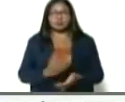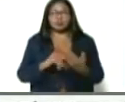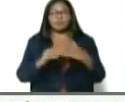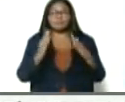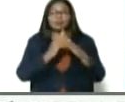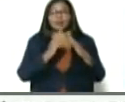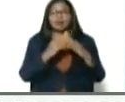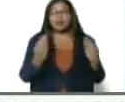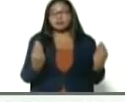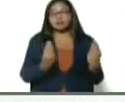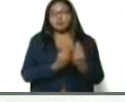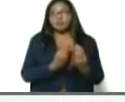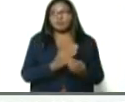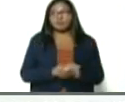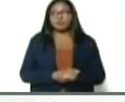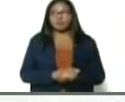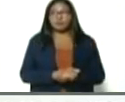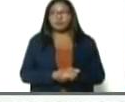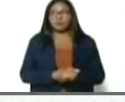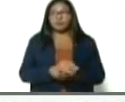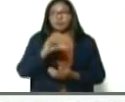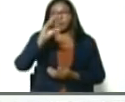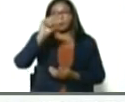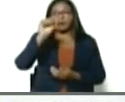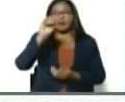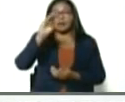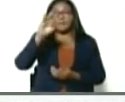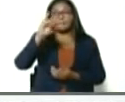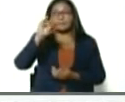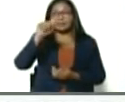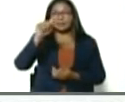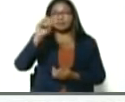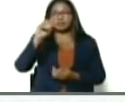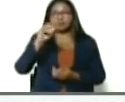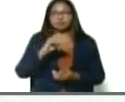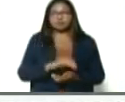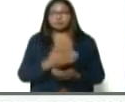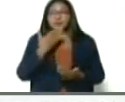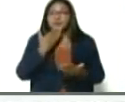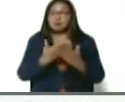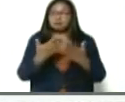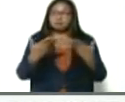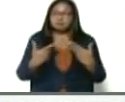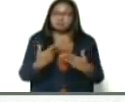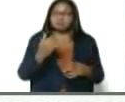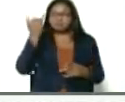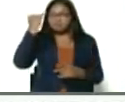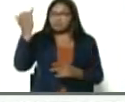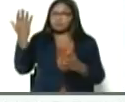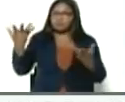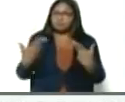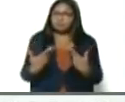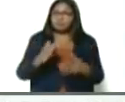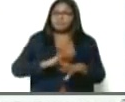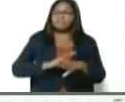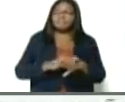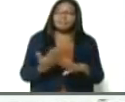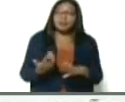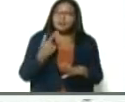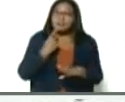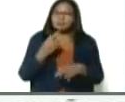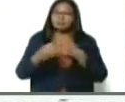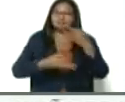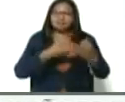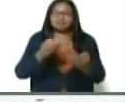casa, Aquiles, un cabrito, ¿qué me dice Ricardo? Gracias por este regalo, ¿vale? ¿Cuál es la idea de este regalo? ¿Qué me dice